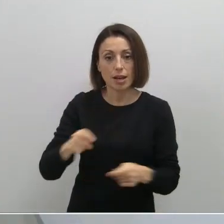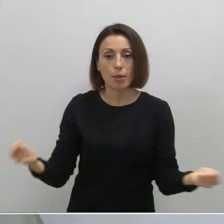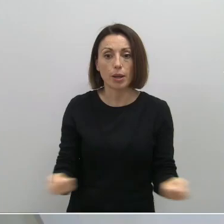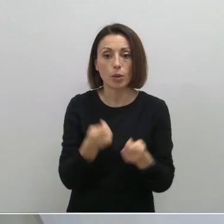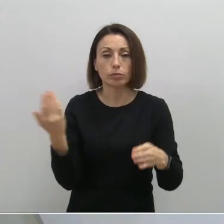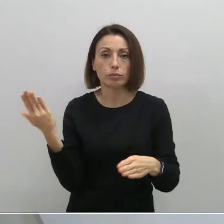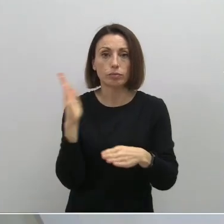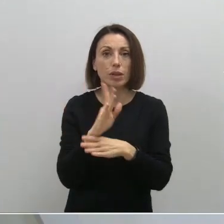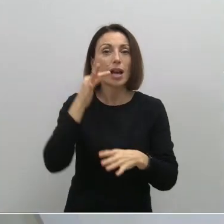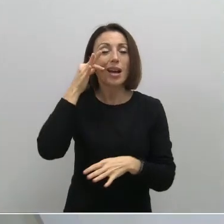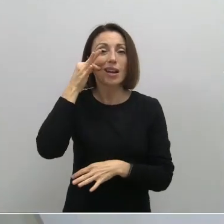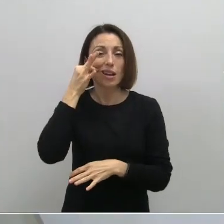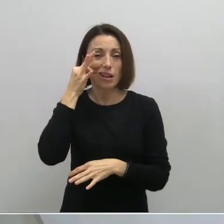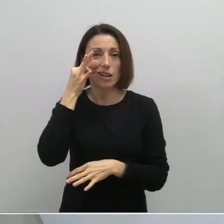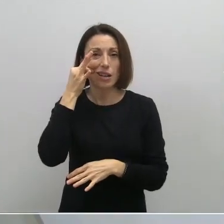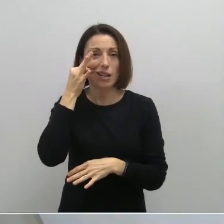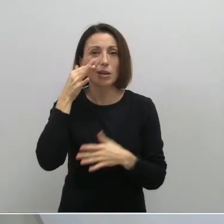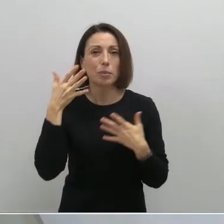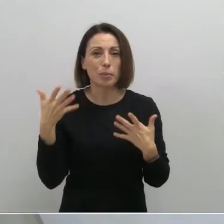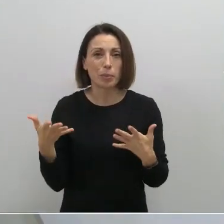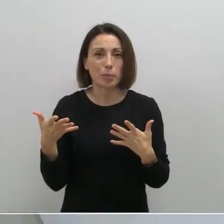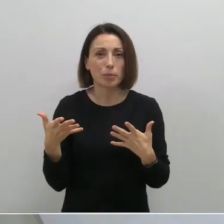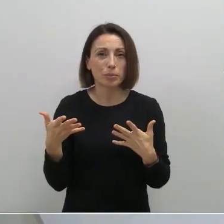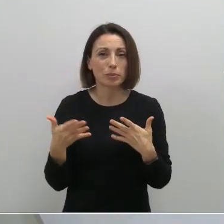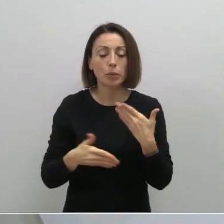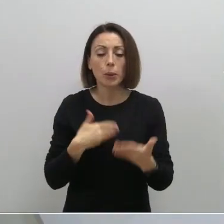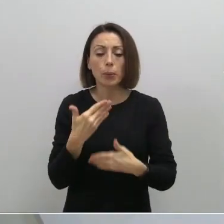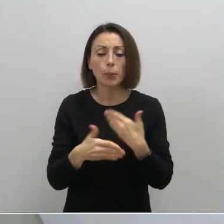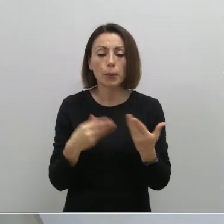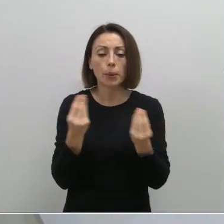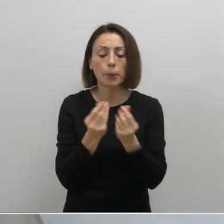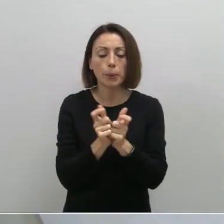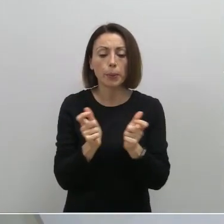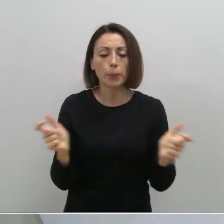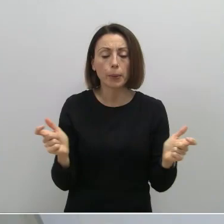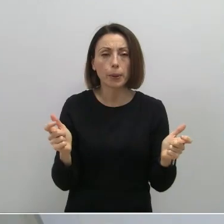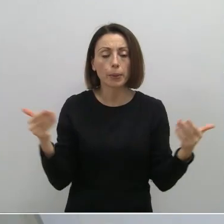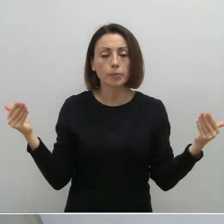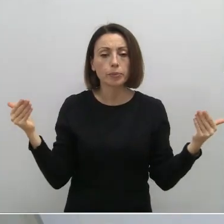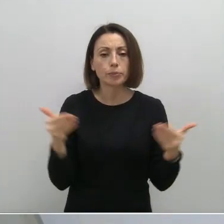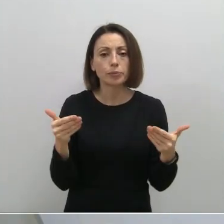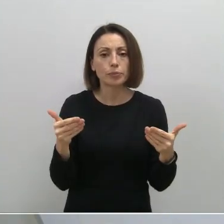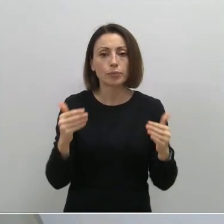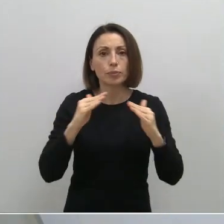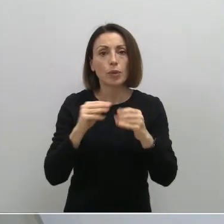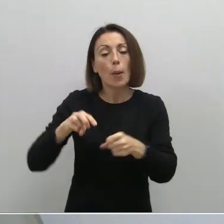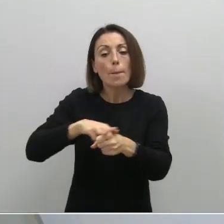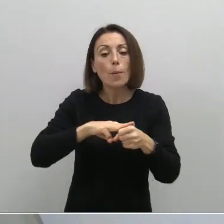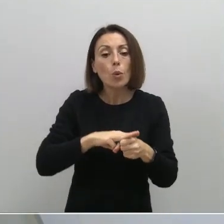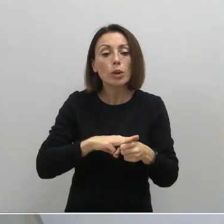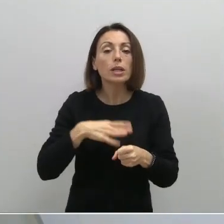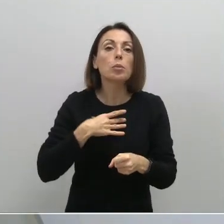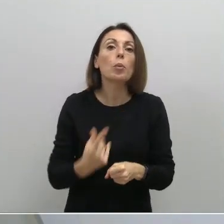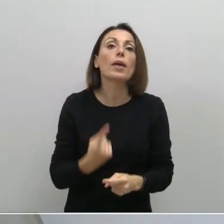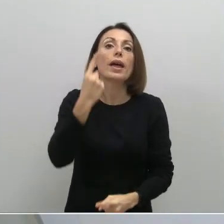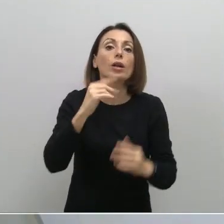realmente, iríamos más, según está evolucionando la incidencia, iríamos más a confinamientos en municipios concretos